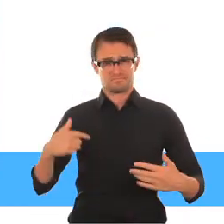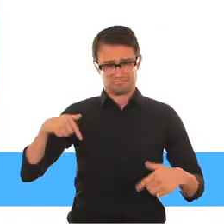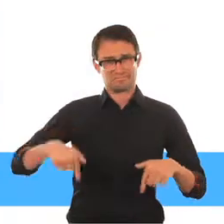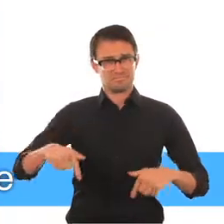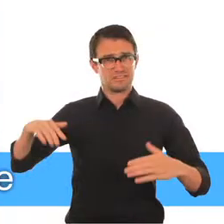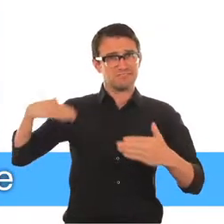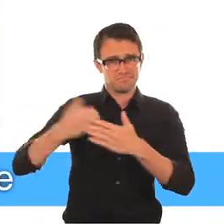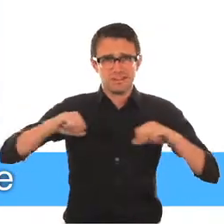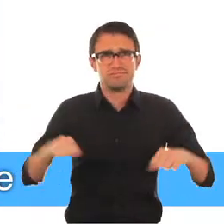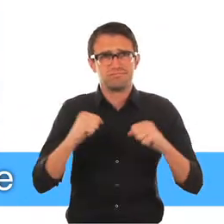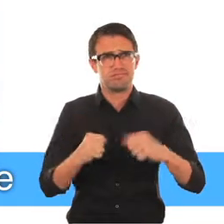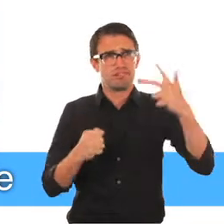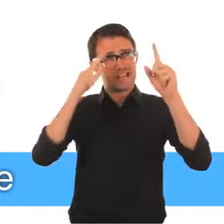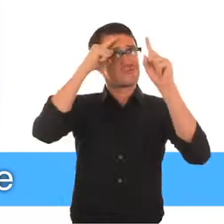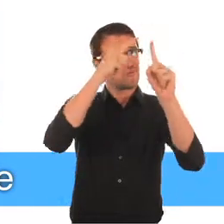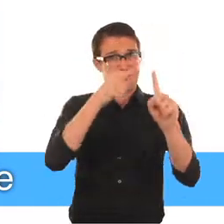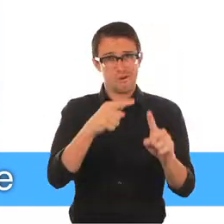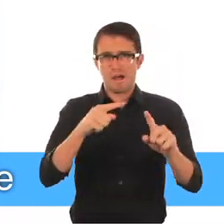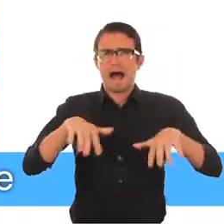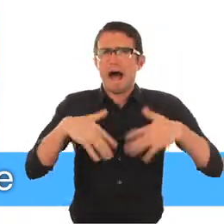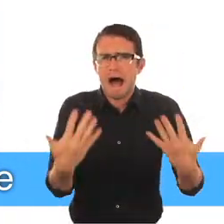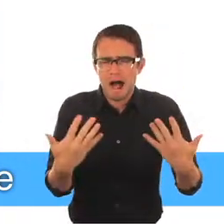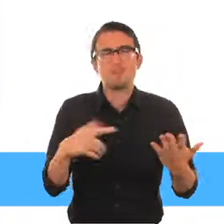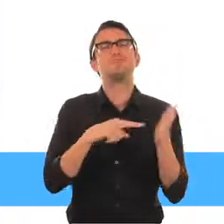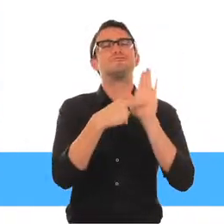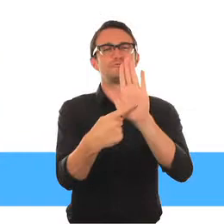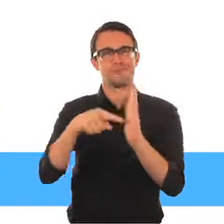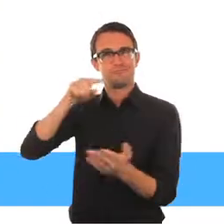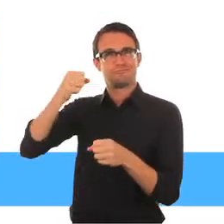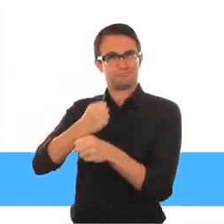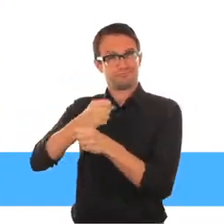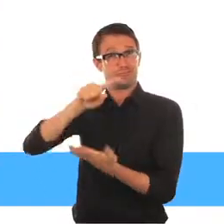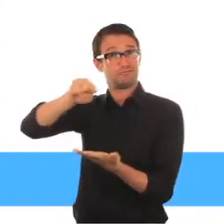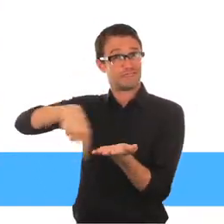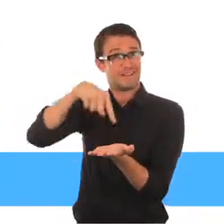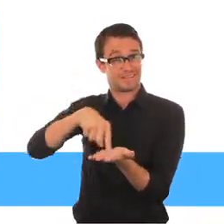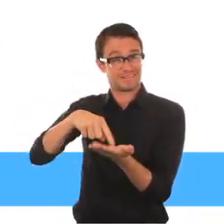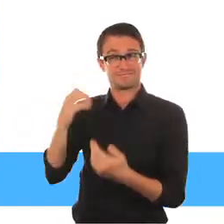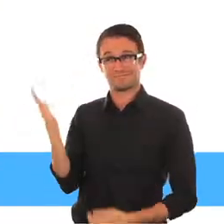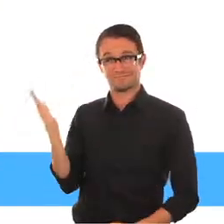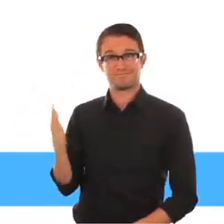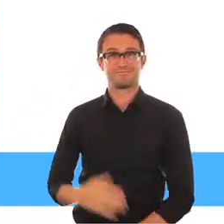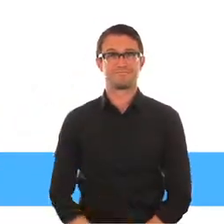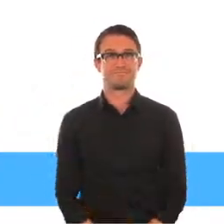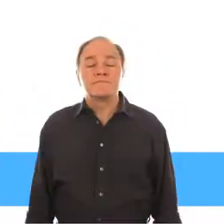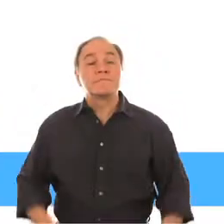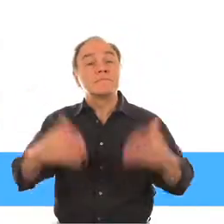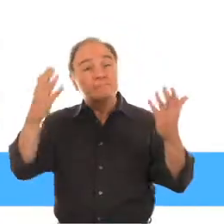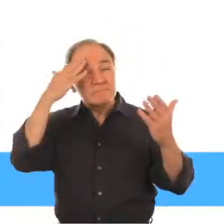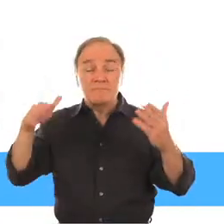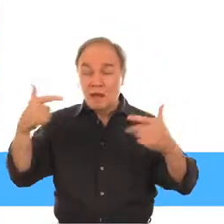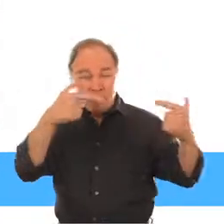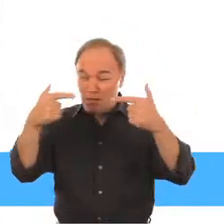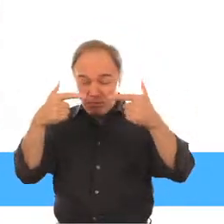Para ilustrar algunas de estas metas, presentamos un ejemplo de nuestro trabajo en Sri Lanka La intensificación de los esfuerzos de remoción de minas por